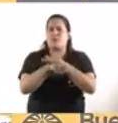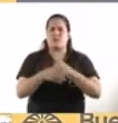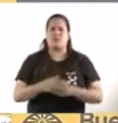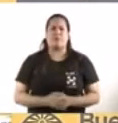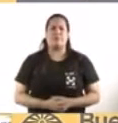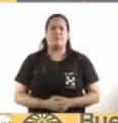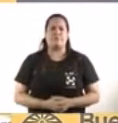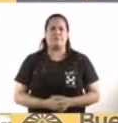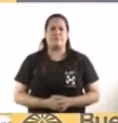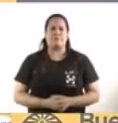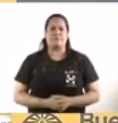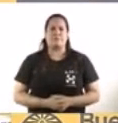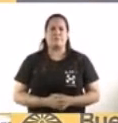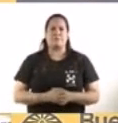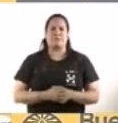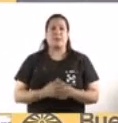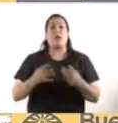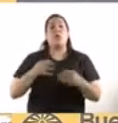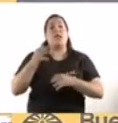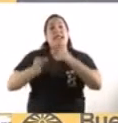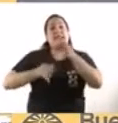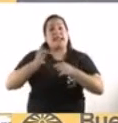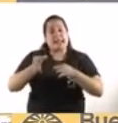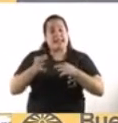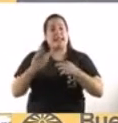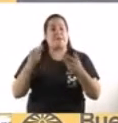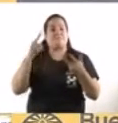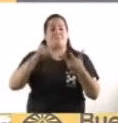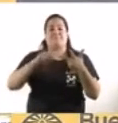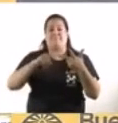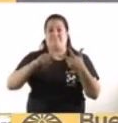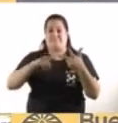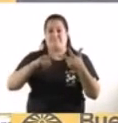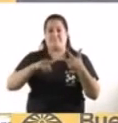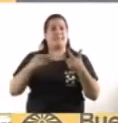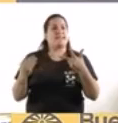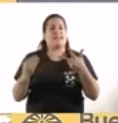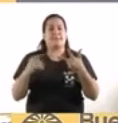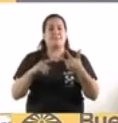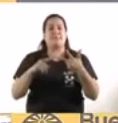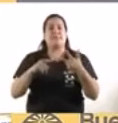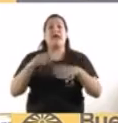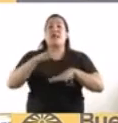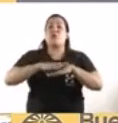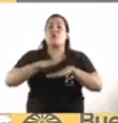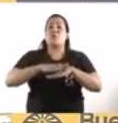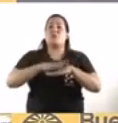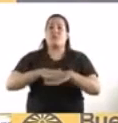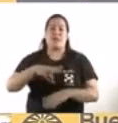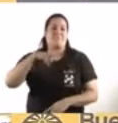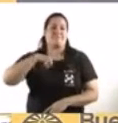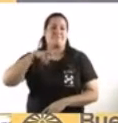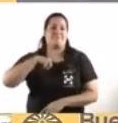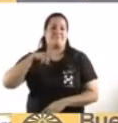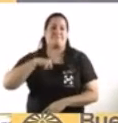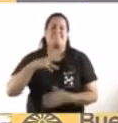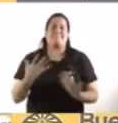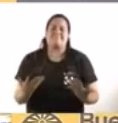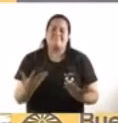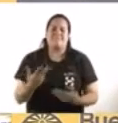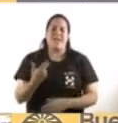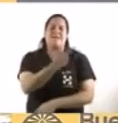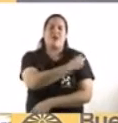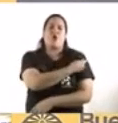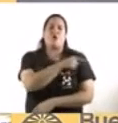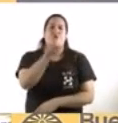El tercer pilar de nuestra estrategia sanitaria es la responsabilidad individual. La vacunación, por supuesto, que nos genera una